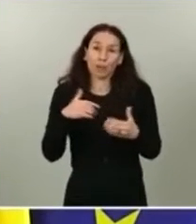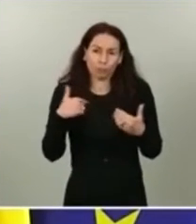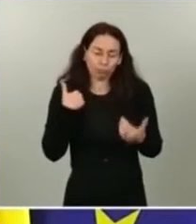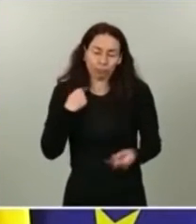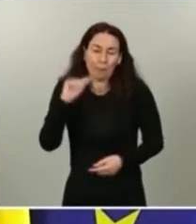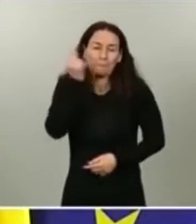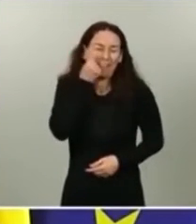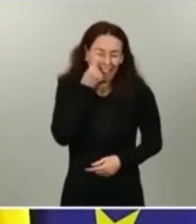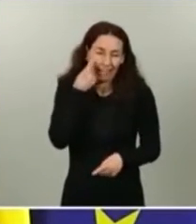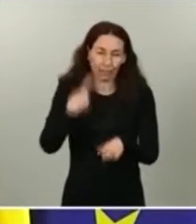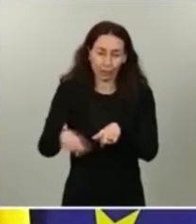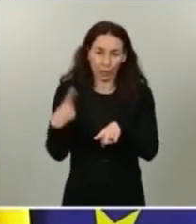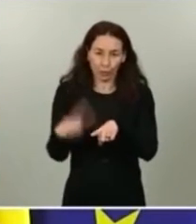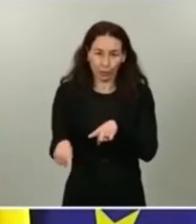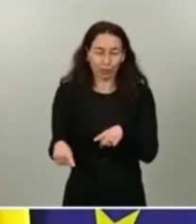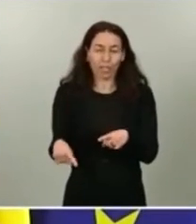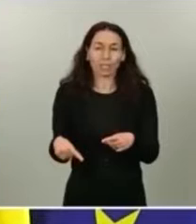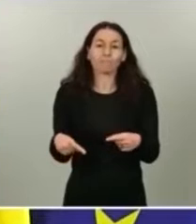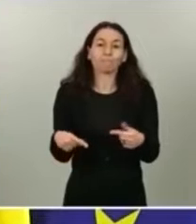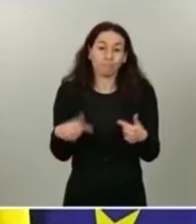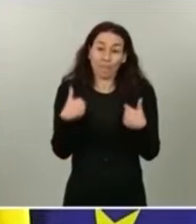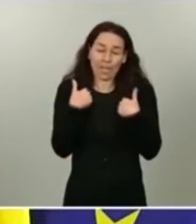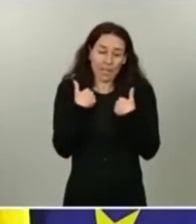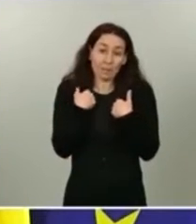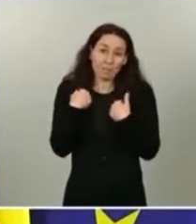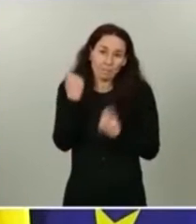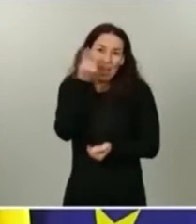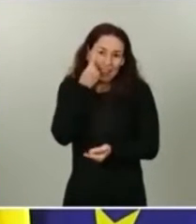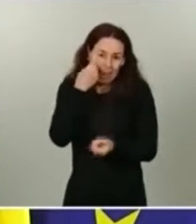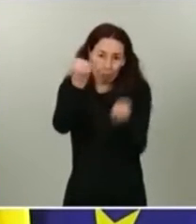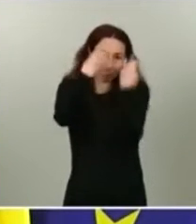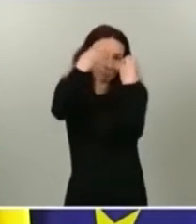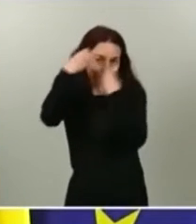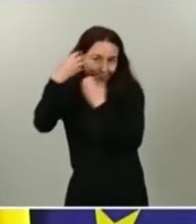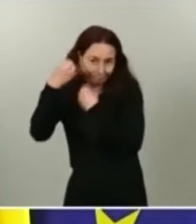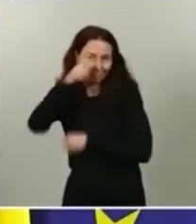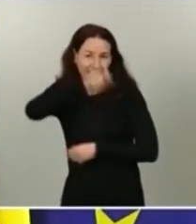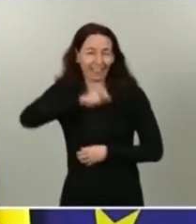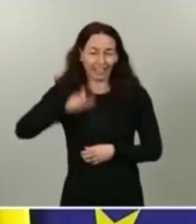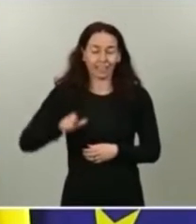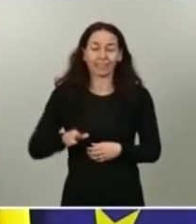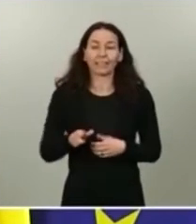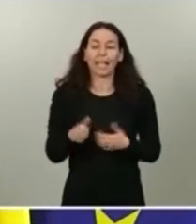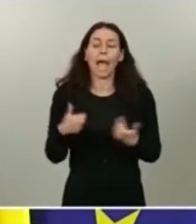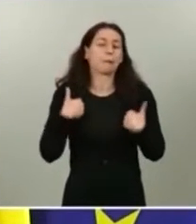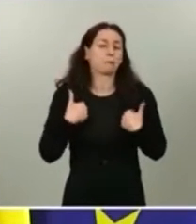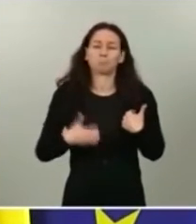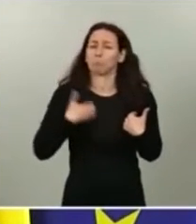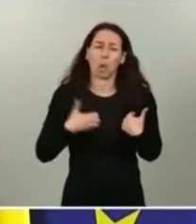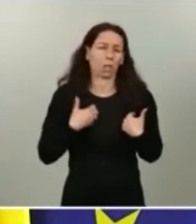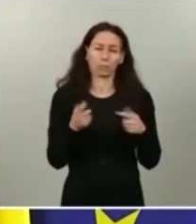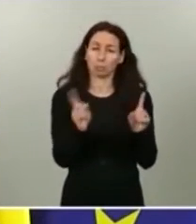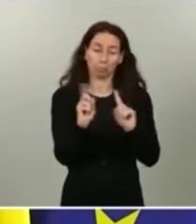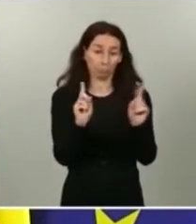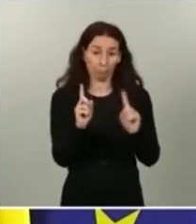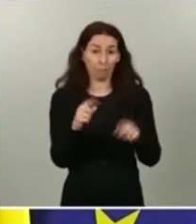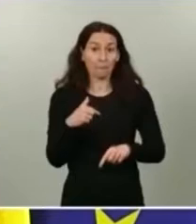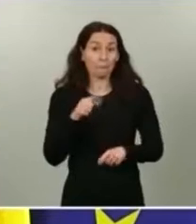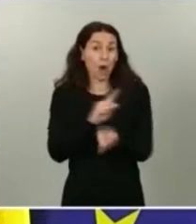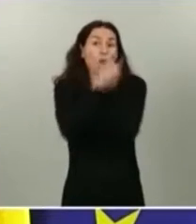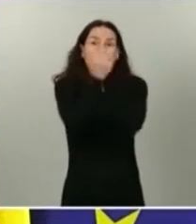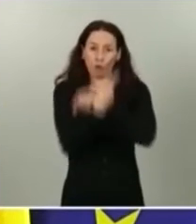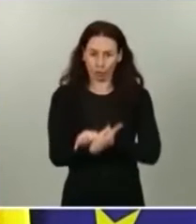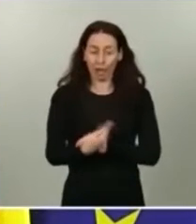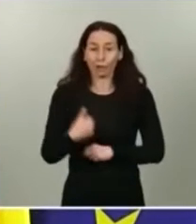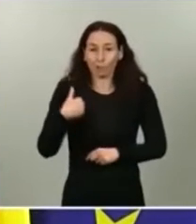un camino prefijado. Explora un amplio mundo abierto con cinco biomas únicos. Todo cuanto hagas